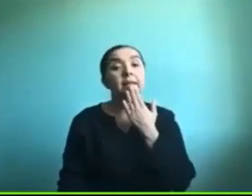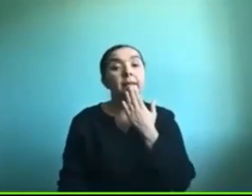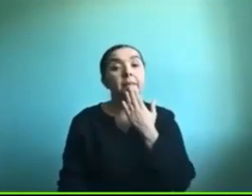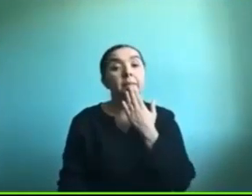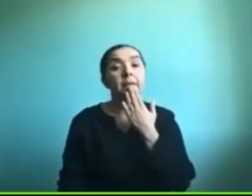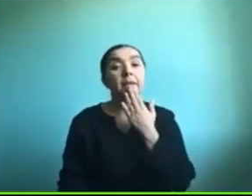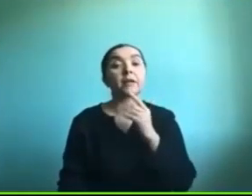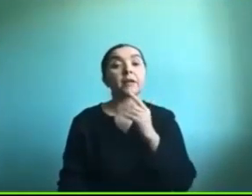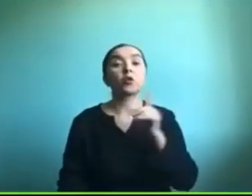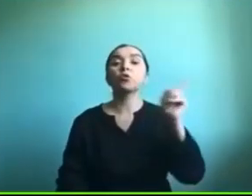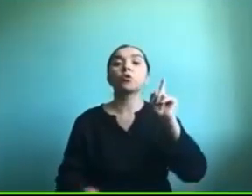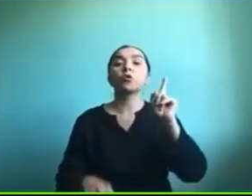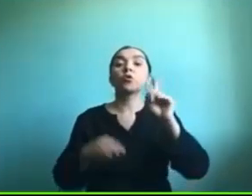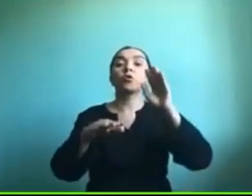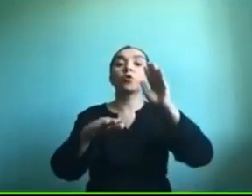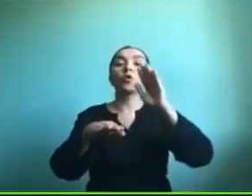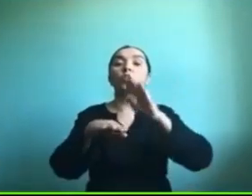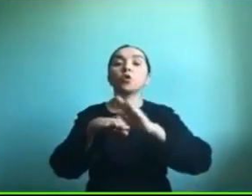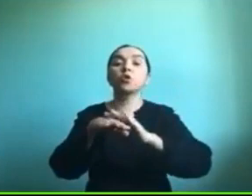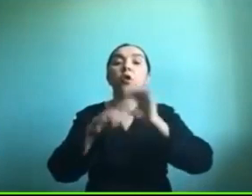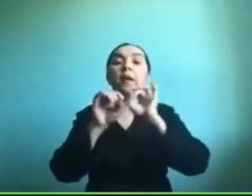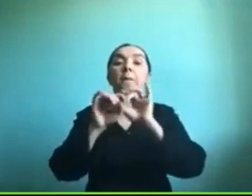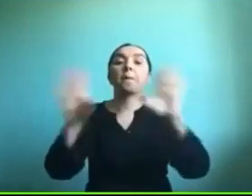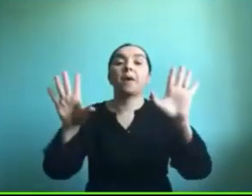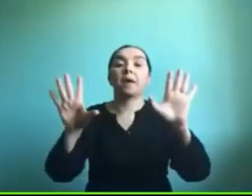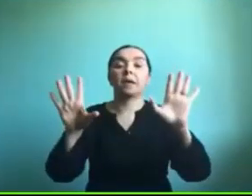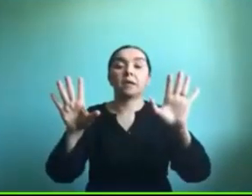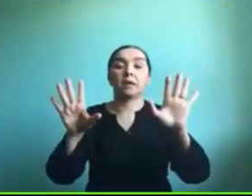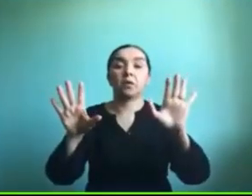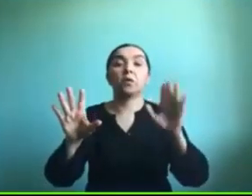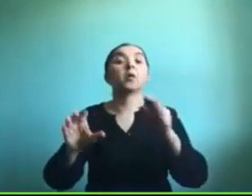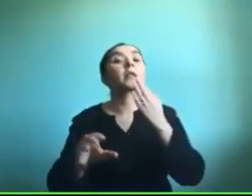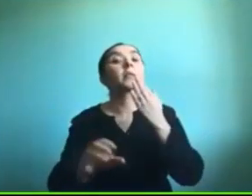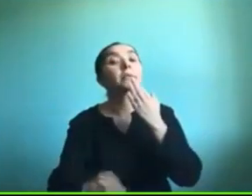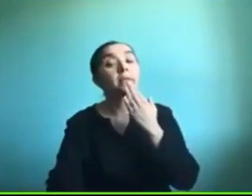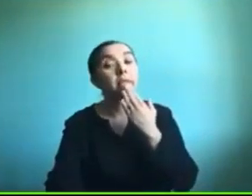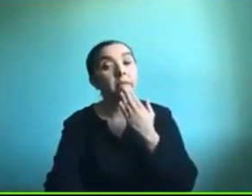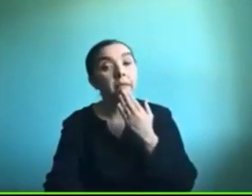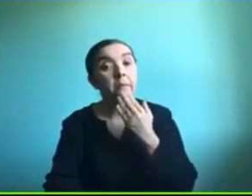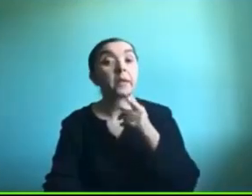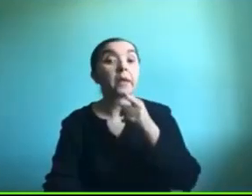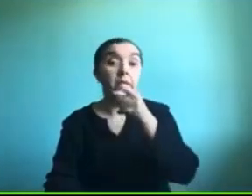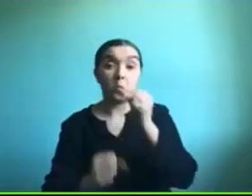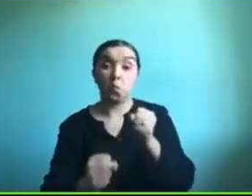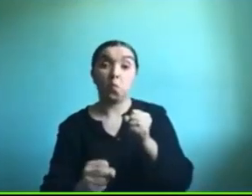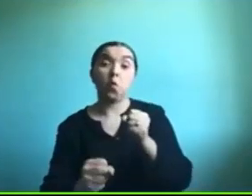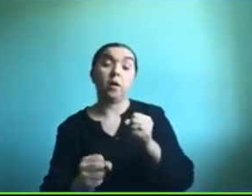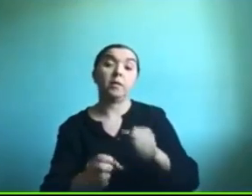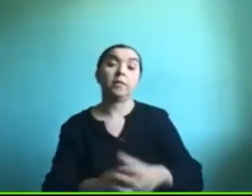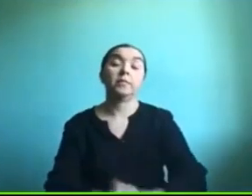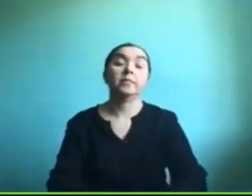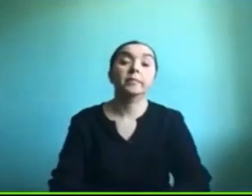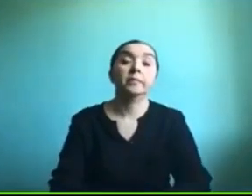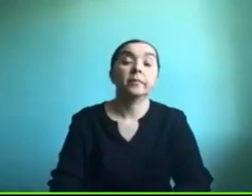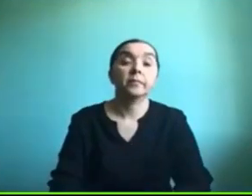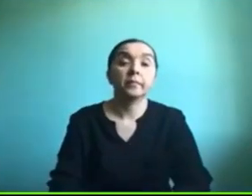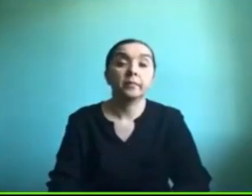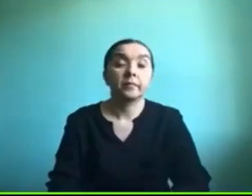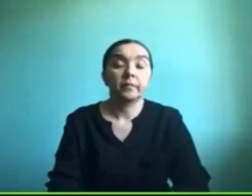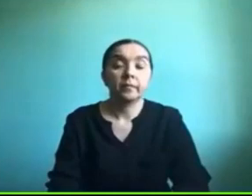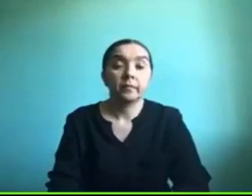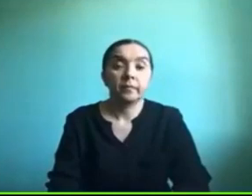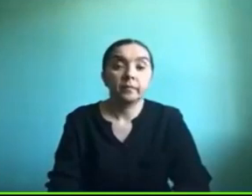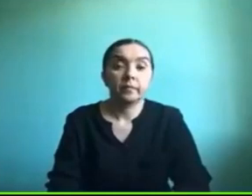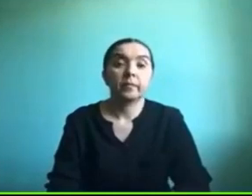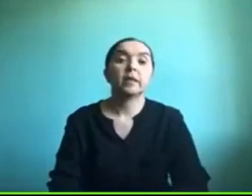sirve para eso así que también pueden trabajar con esa herramienta y si no se quiere enfocar tanto el trabajo en software